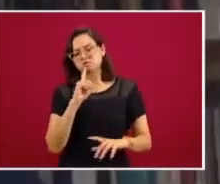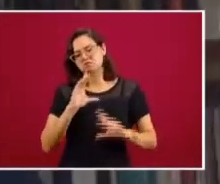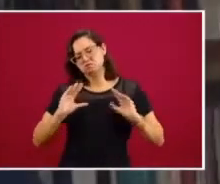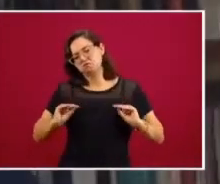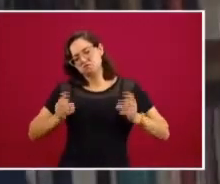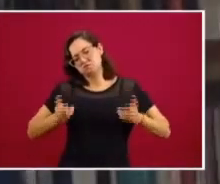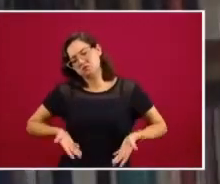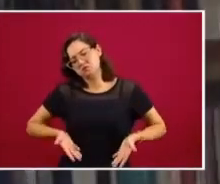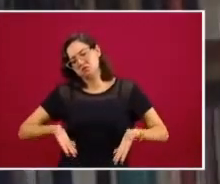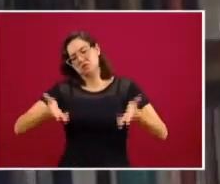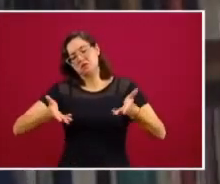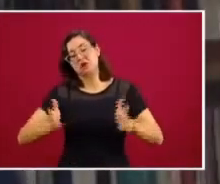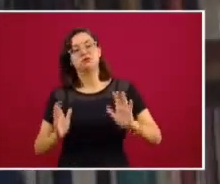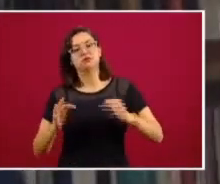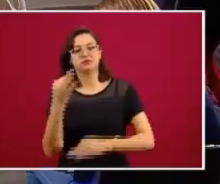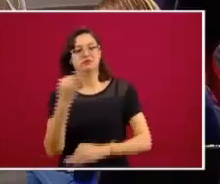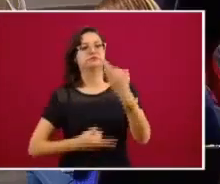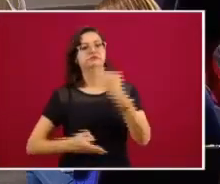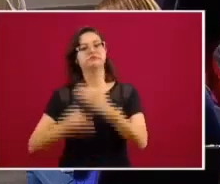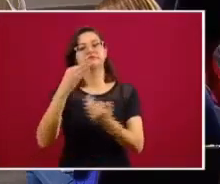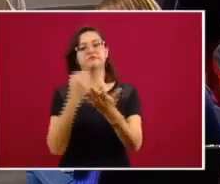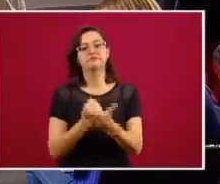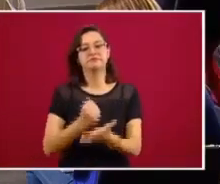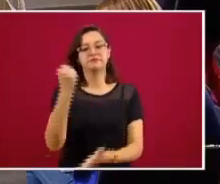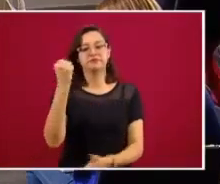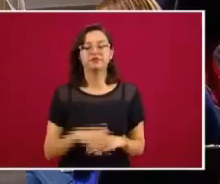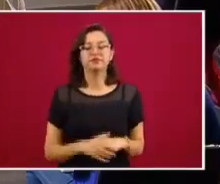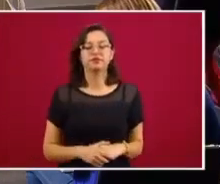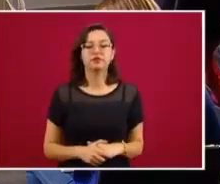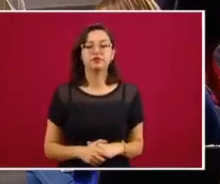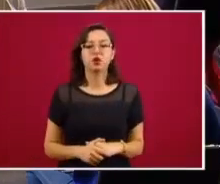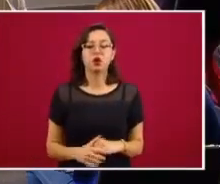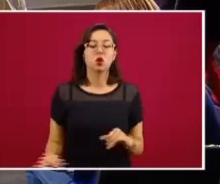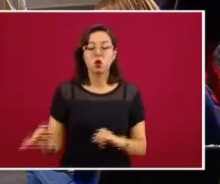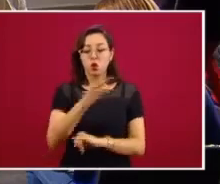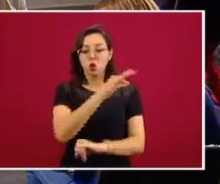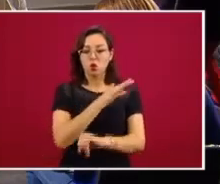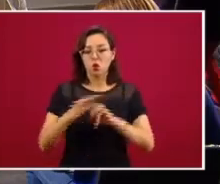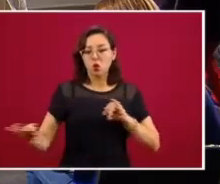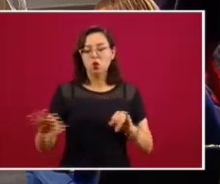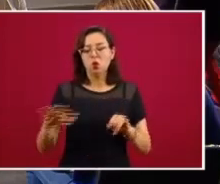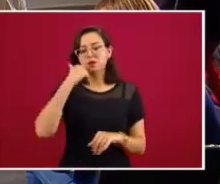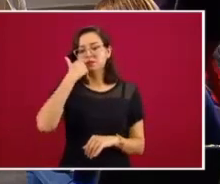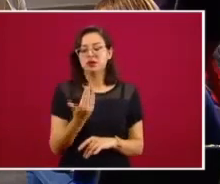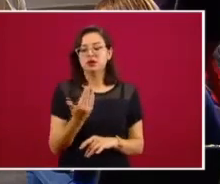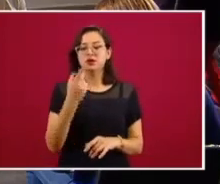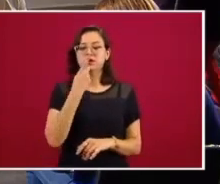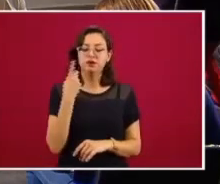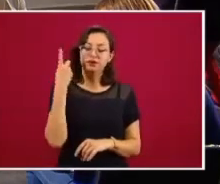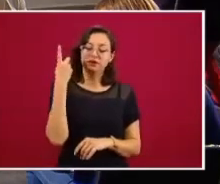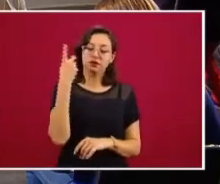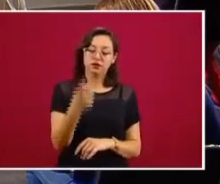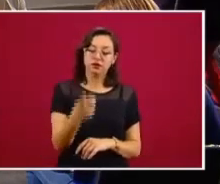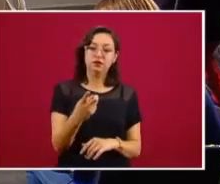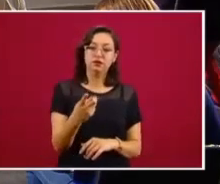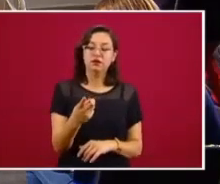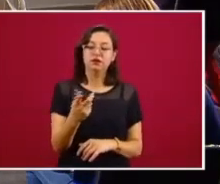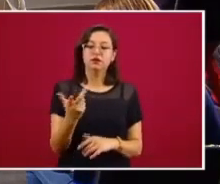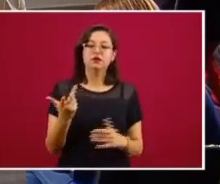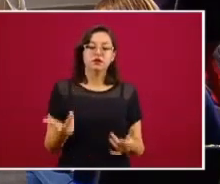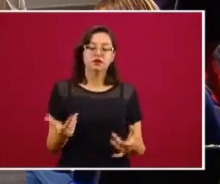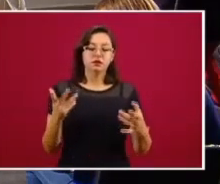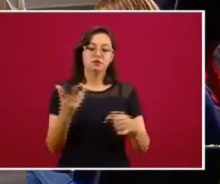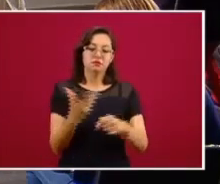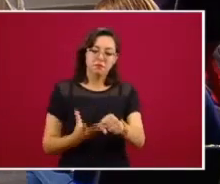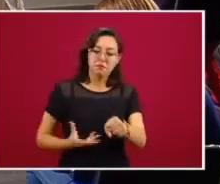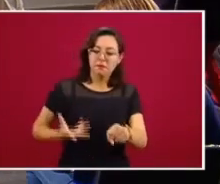para todos. Finalmente, presidente, no quisiera terminar esta presentación sin decir algunas